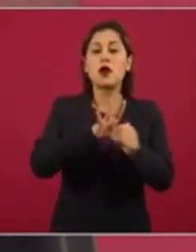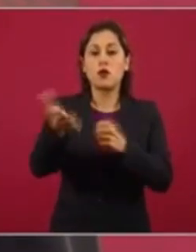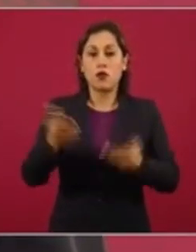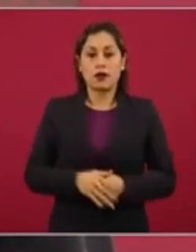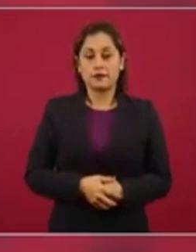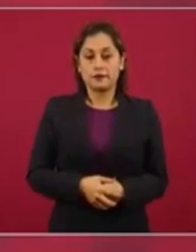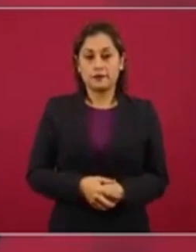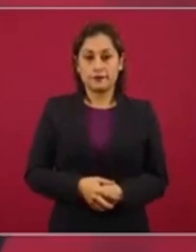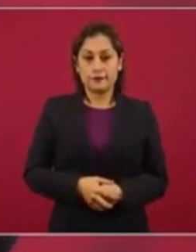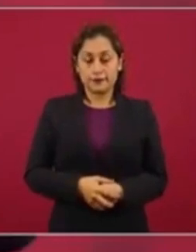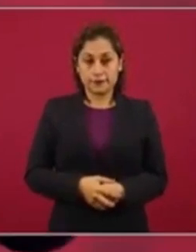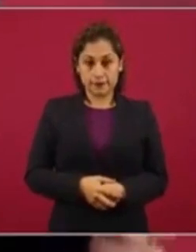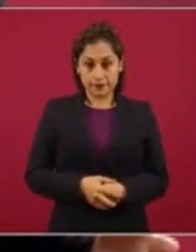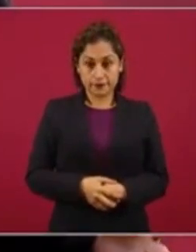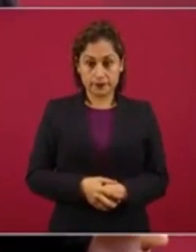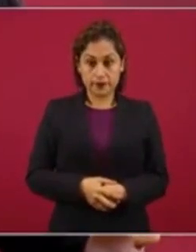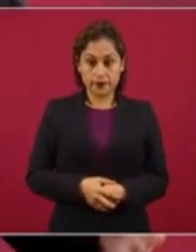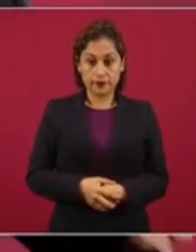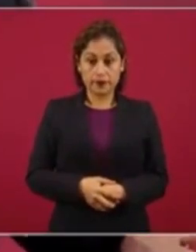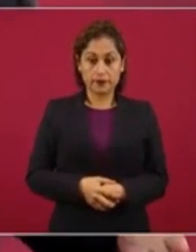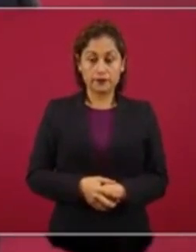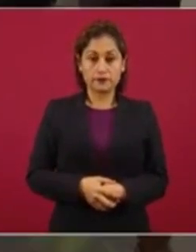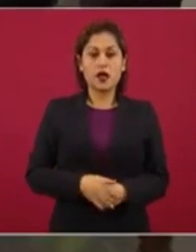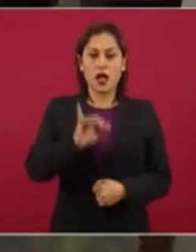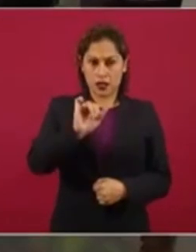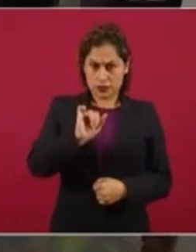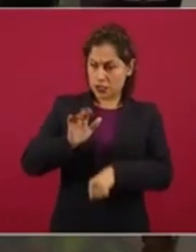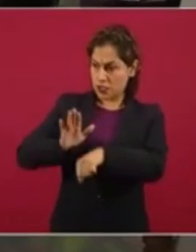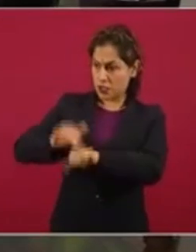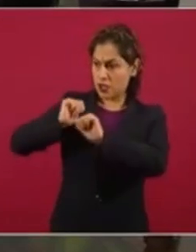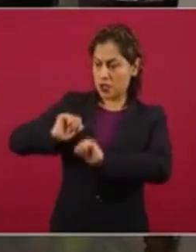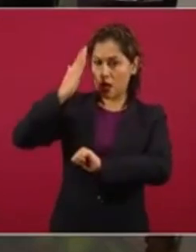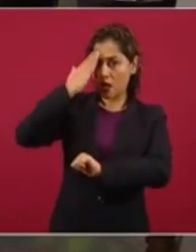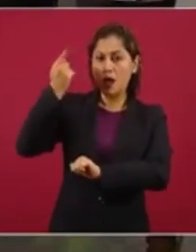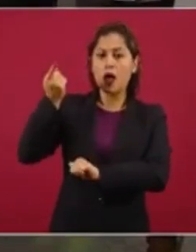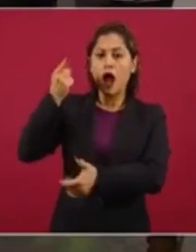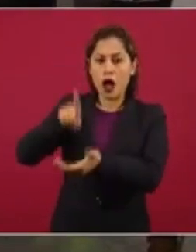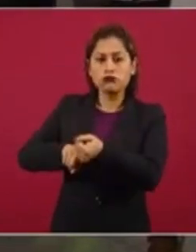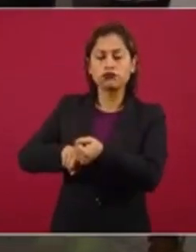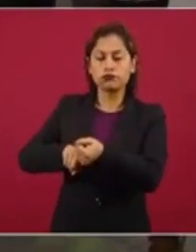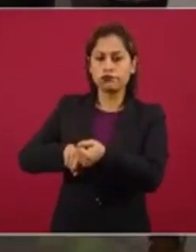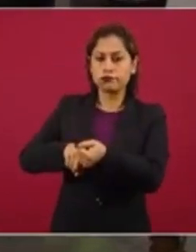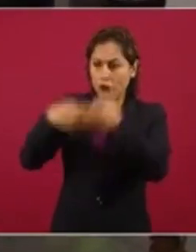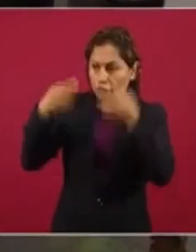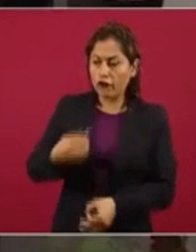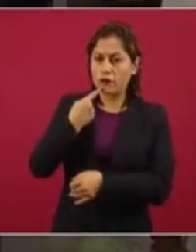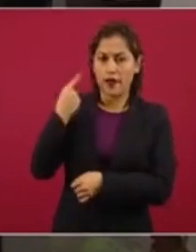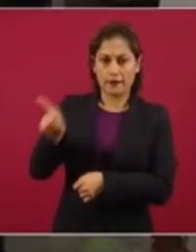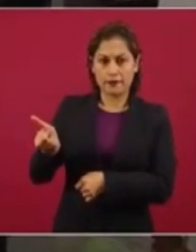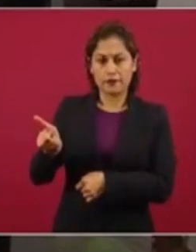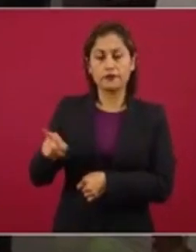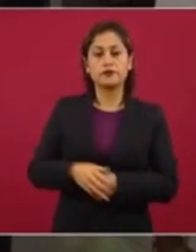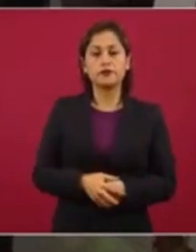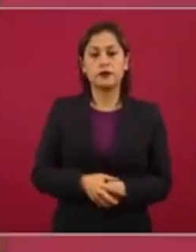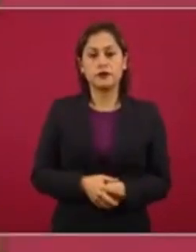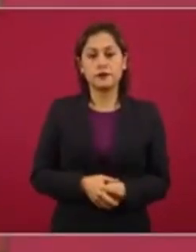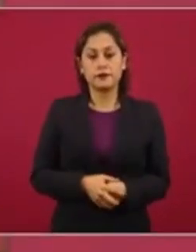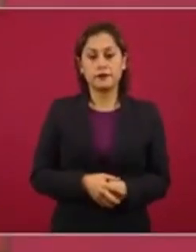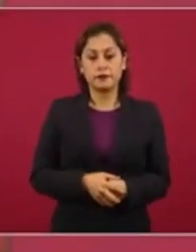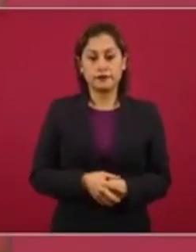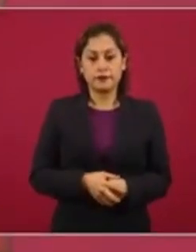Que además de acudir a la autoridad competente, presentar la denuncia formal, que también